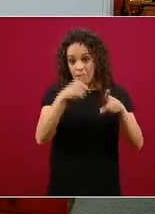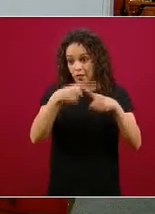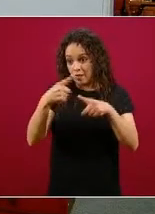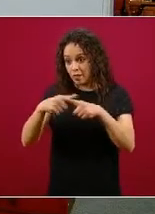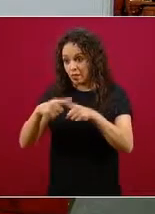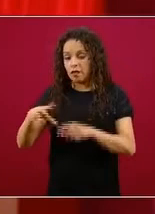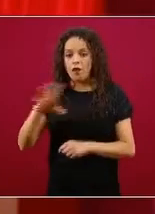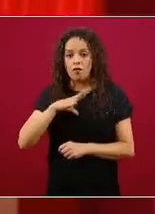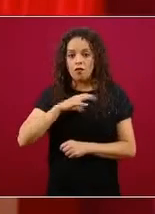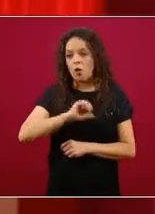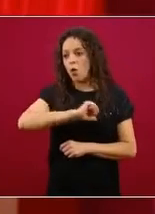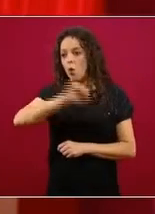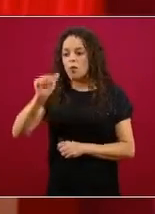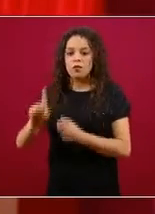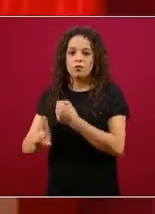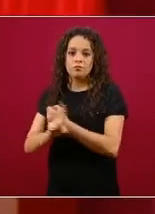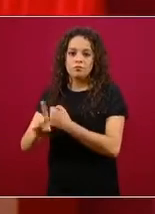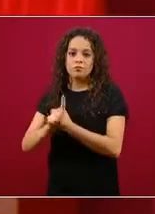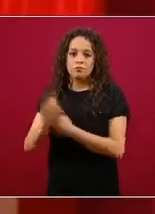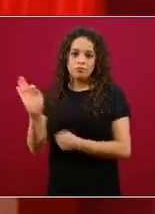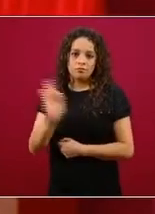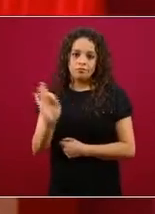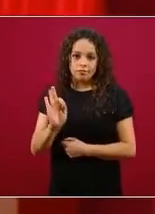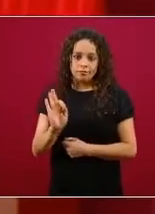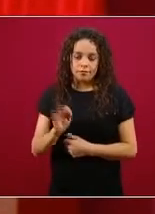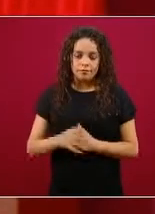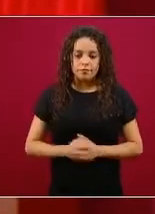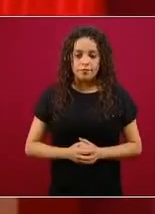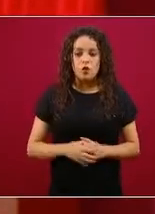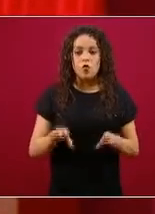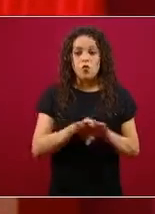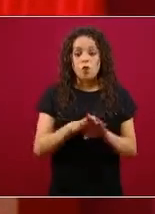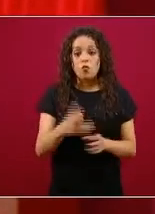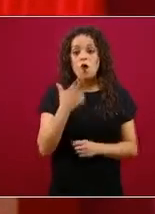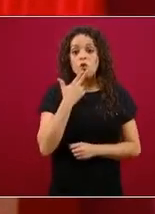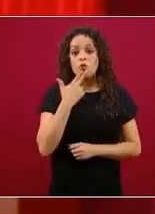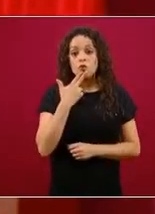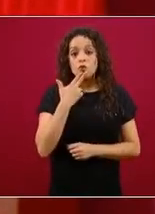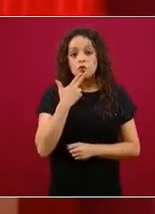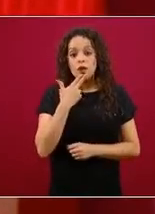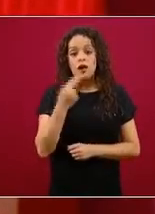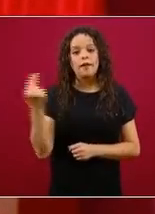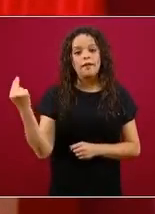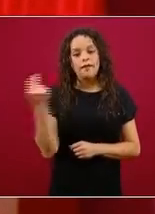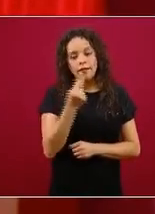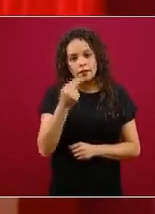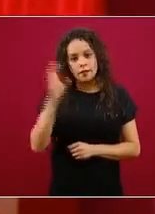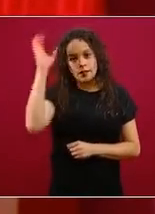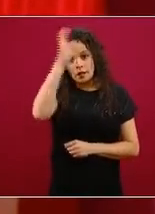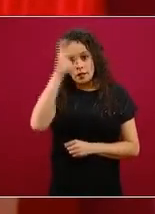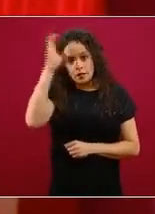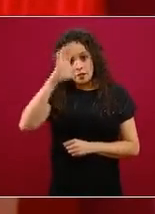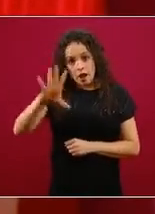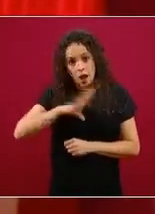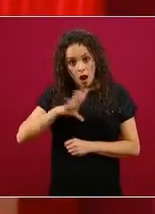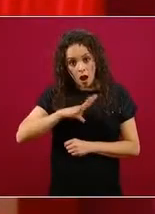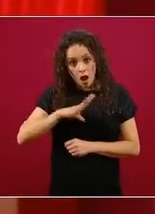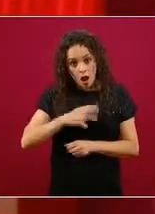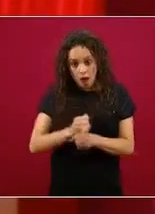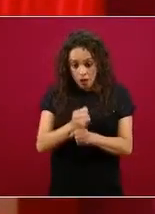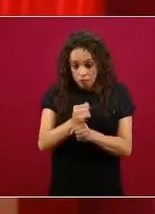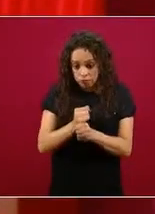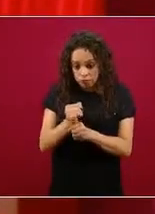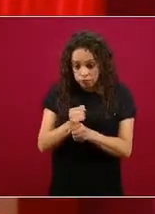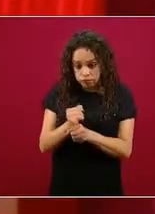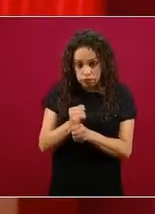y por lo tanto se deben usar de una manera juiciosa con base en evidencia científica pero además quien los